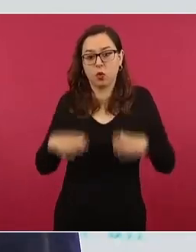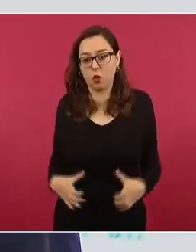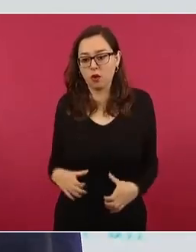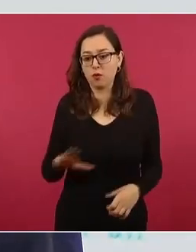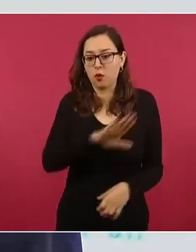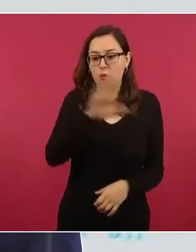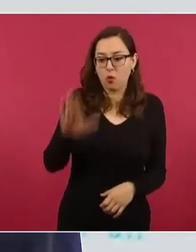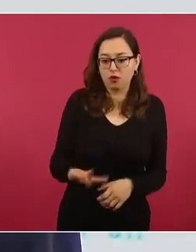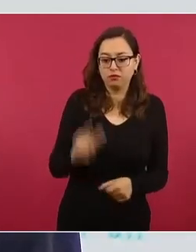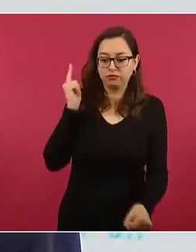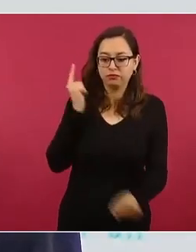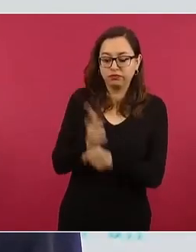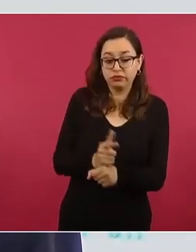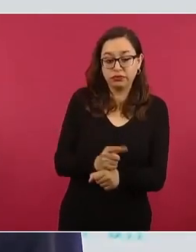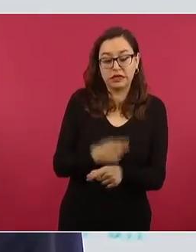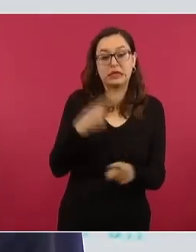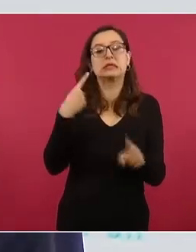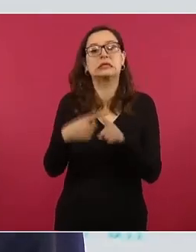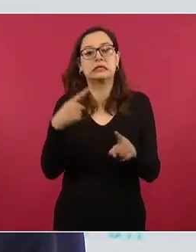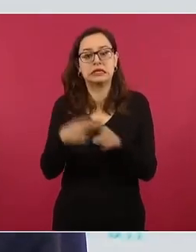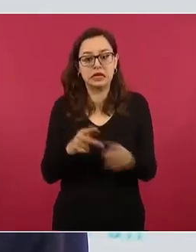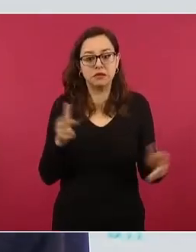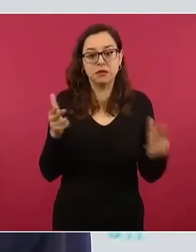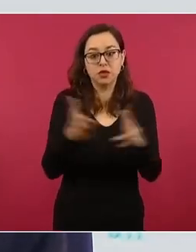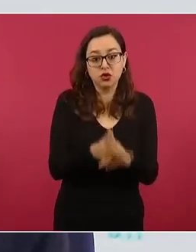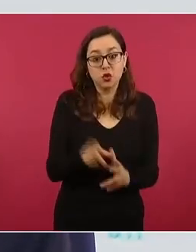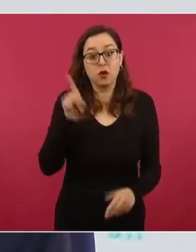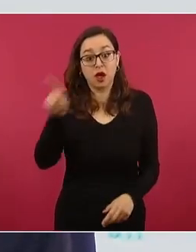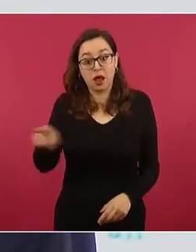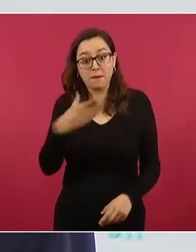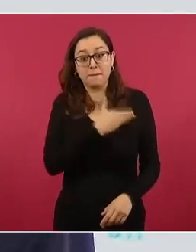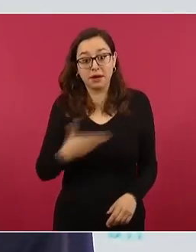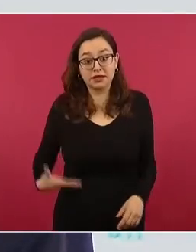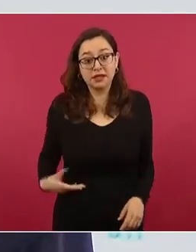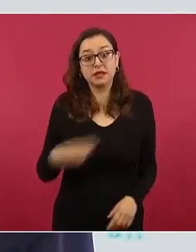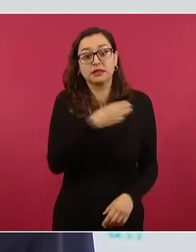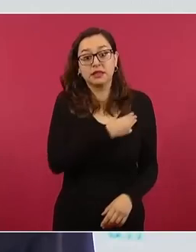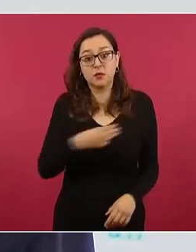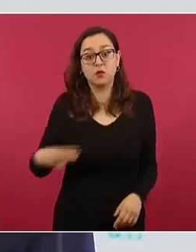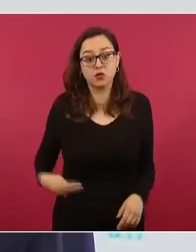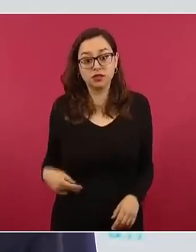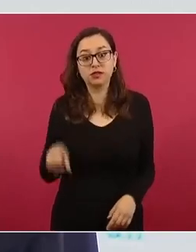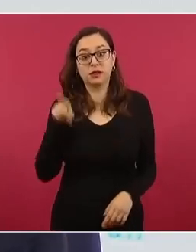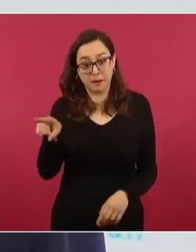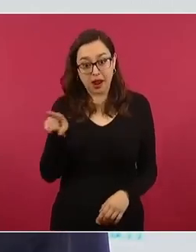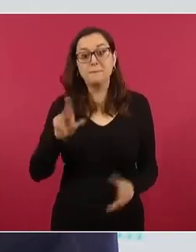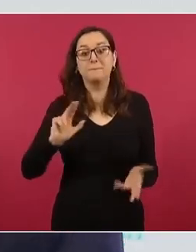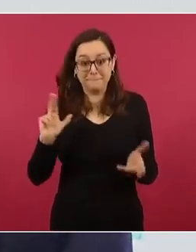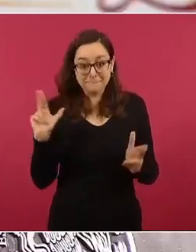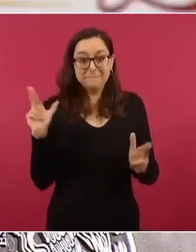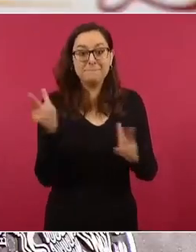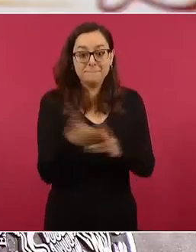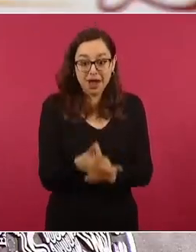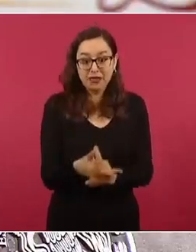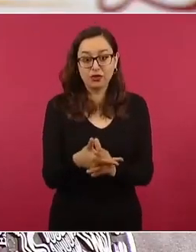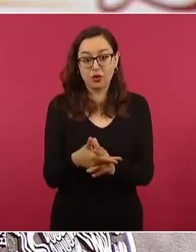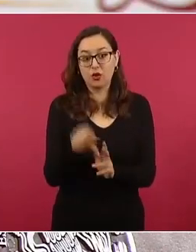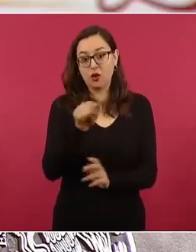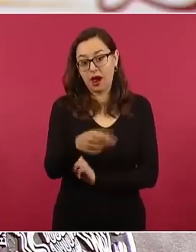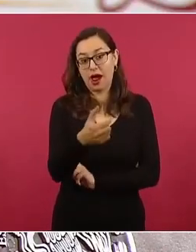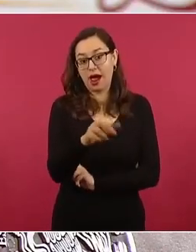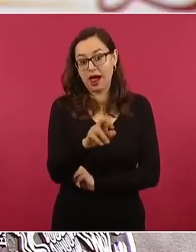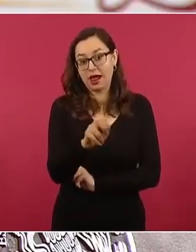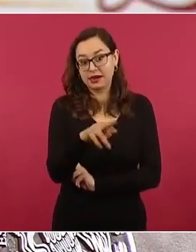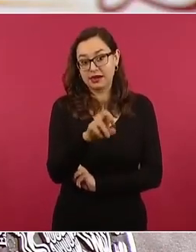que está detenido justamente por este delito, no por el delito de desaparición, sino por el homicidio de Hernández Cardona.